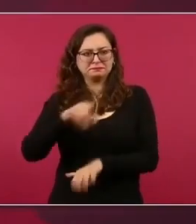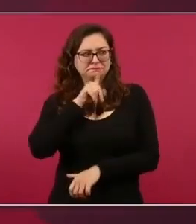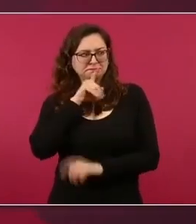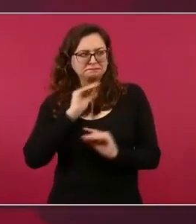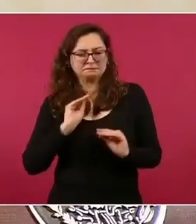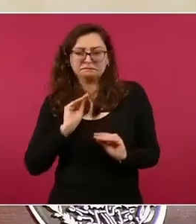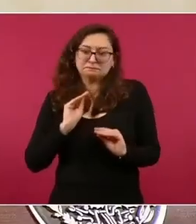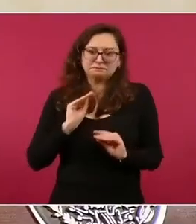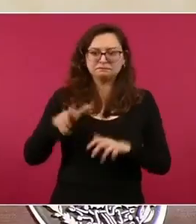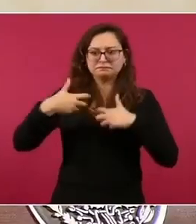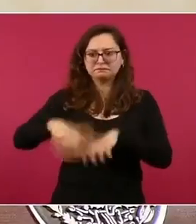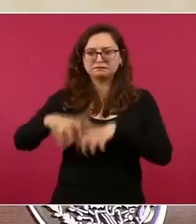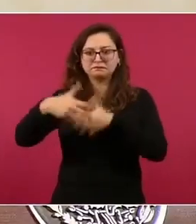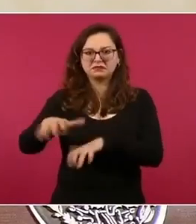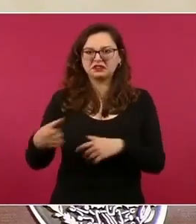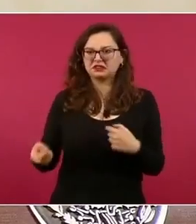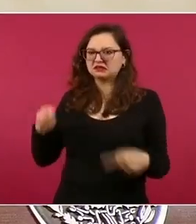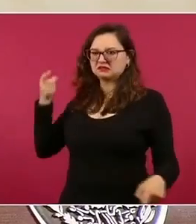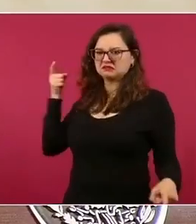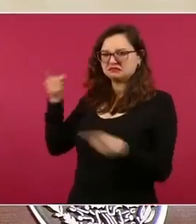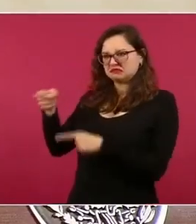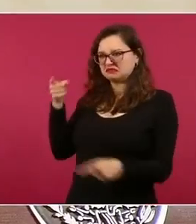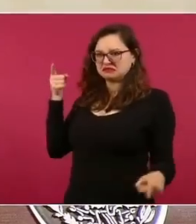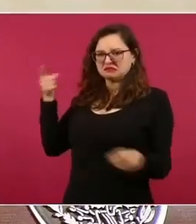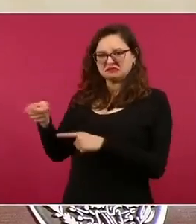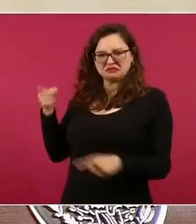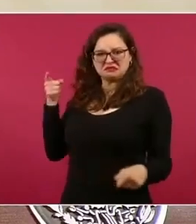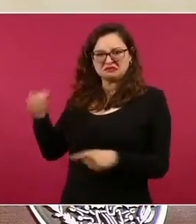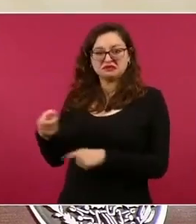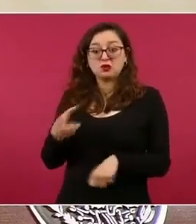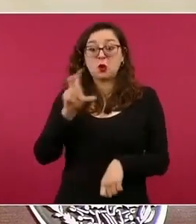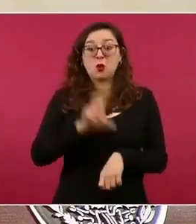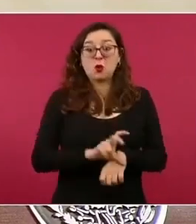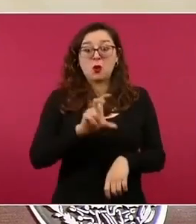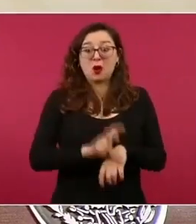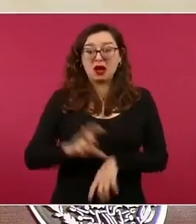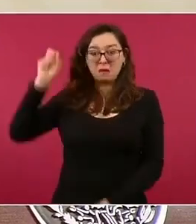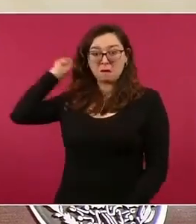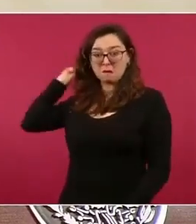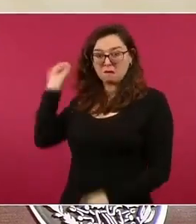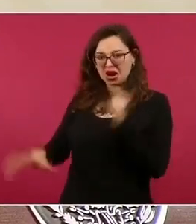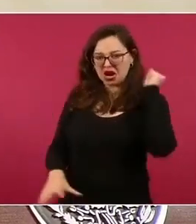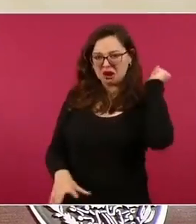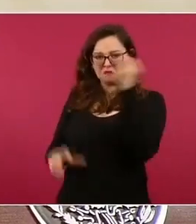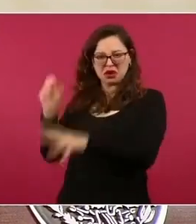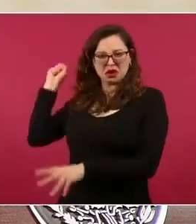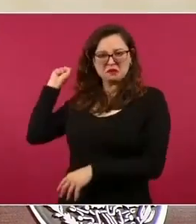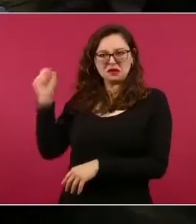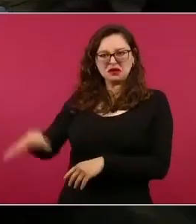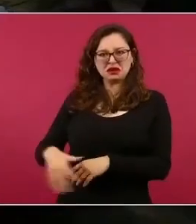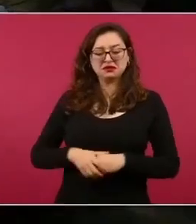y les tiran huevos a los